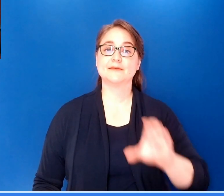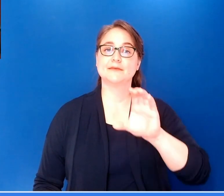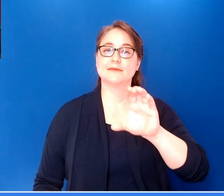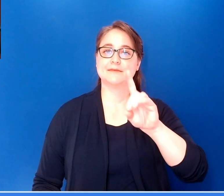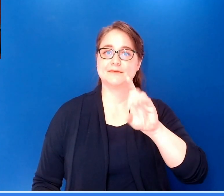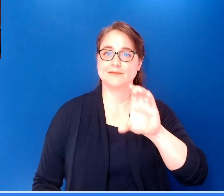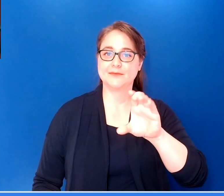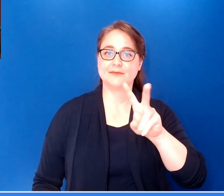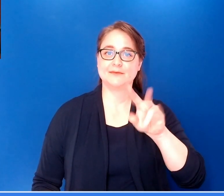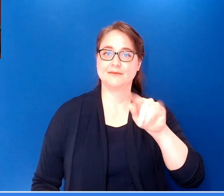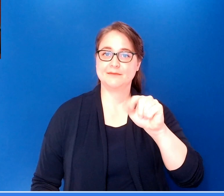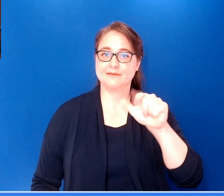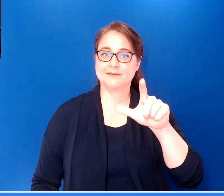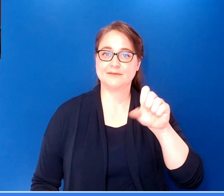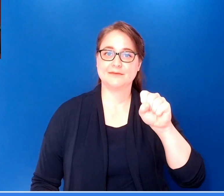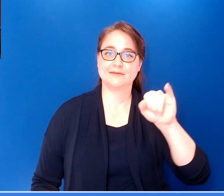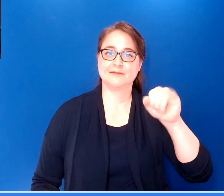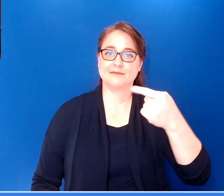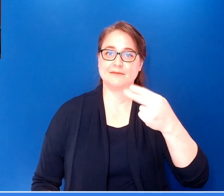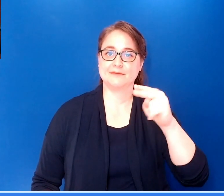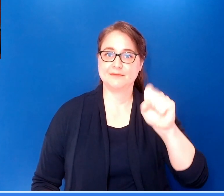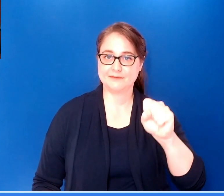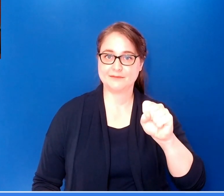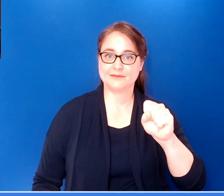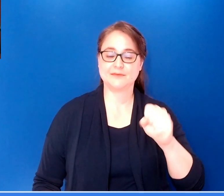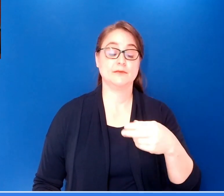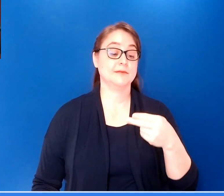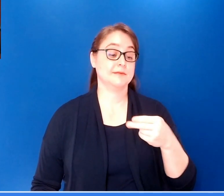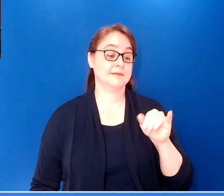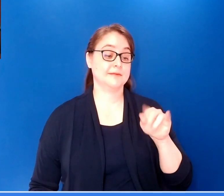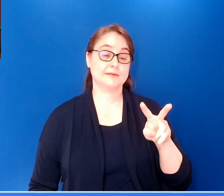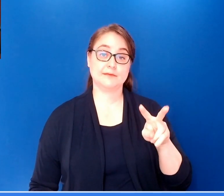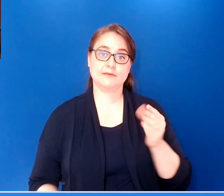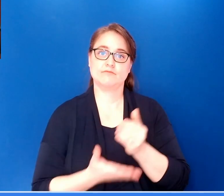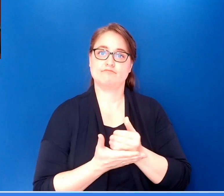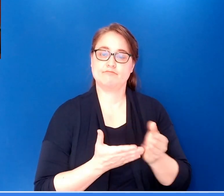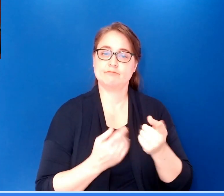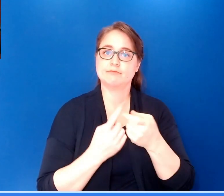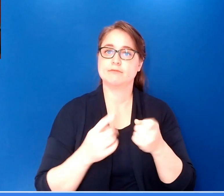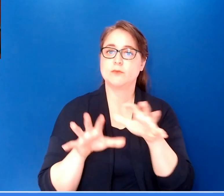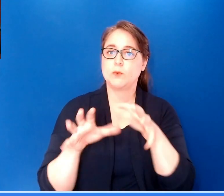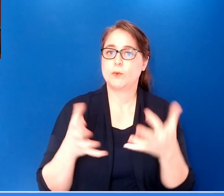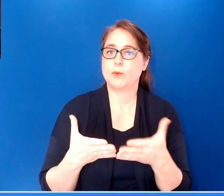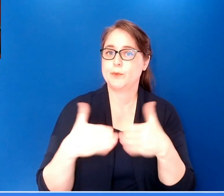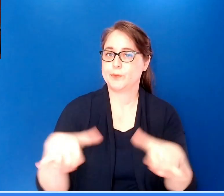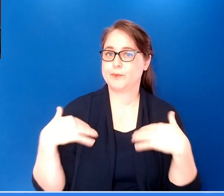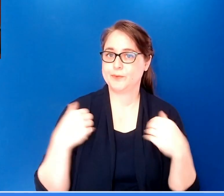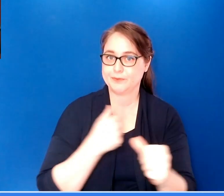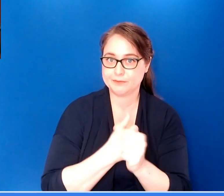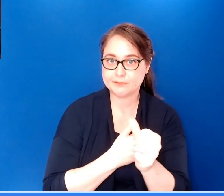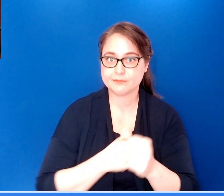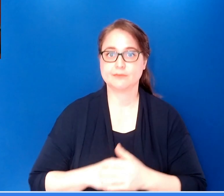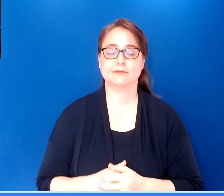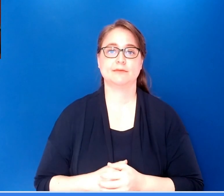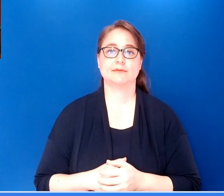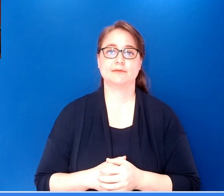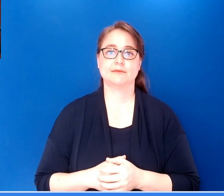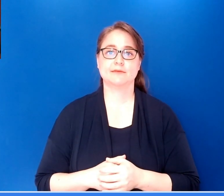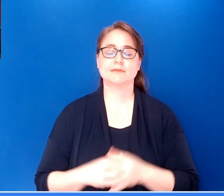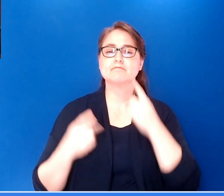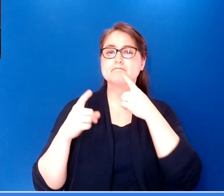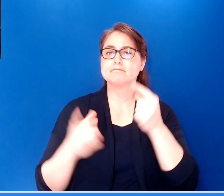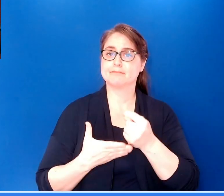CDC Signos Vitales Eliminar el VIH como una amenaza a la salud pública global. El tratamiento